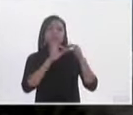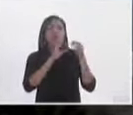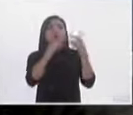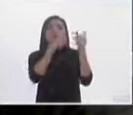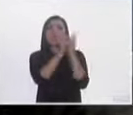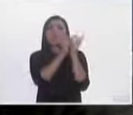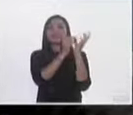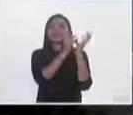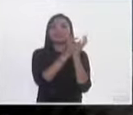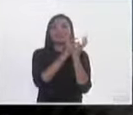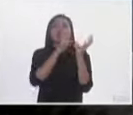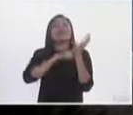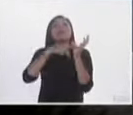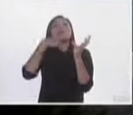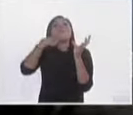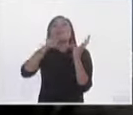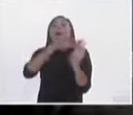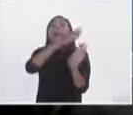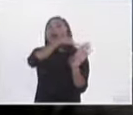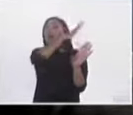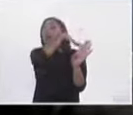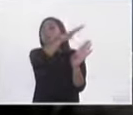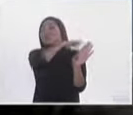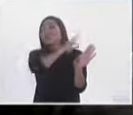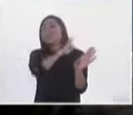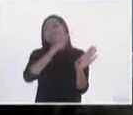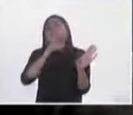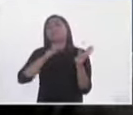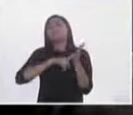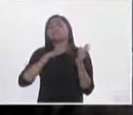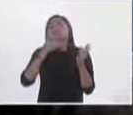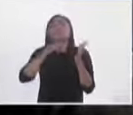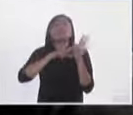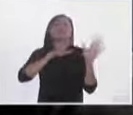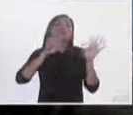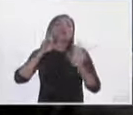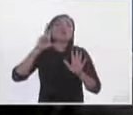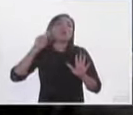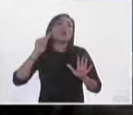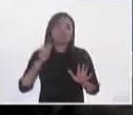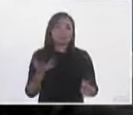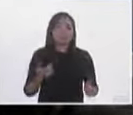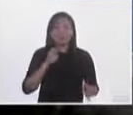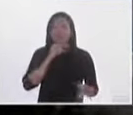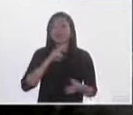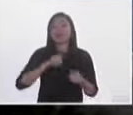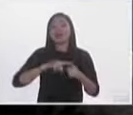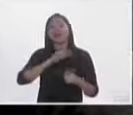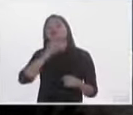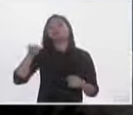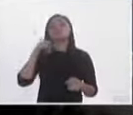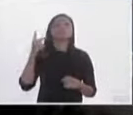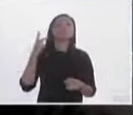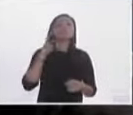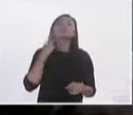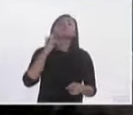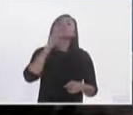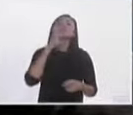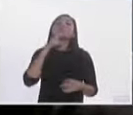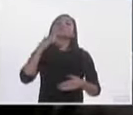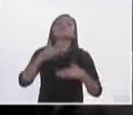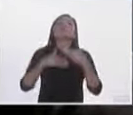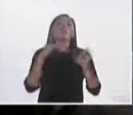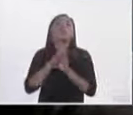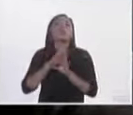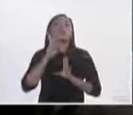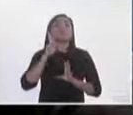realidad, empezó a discutirse en el mundo desde los años 80 en Europa, es decir, cuando los partidos políticos comienzan a agotar sus posibilidades